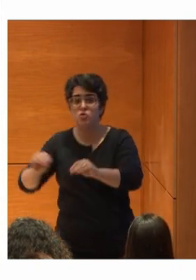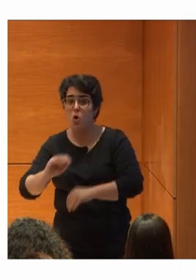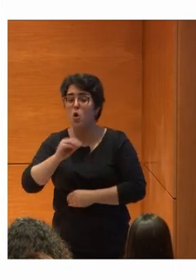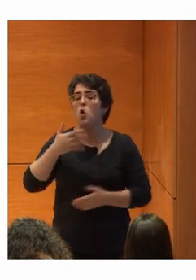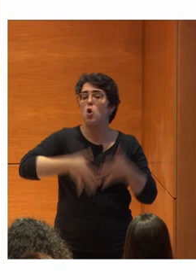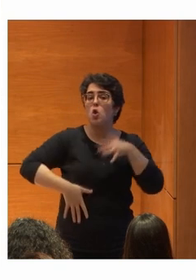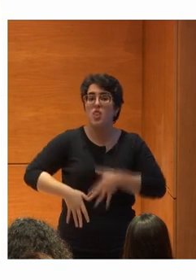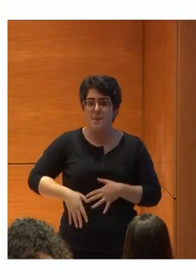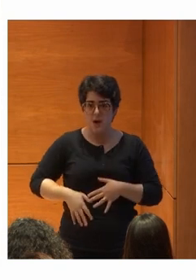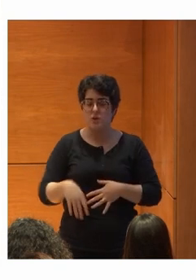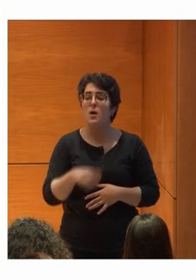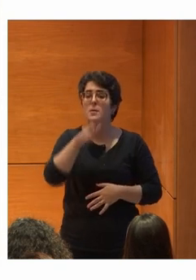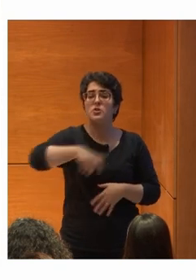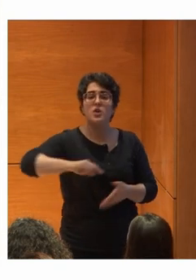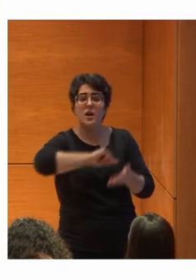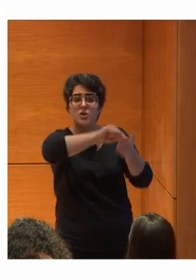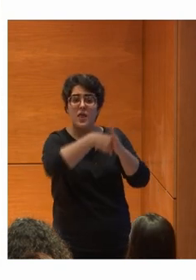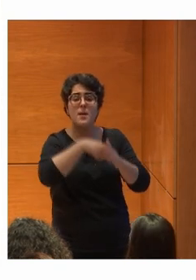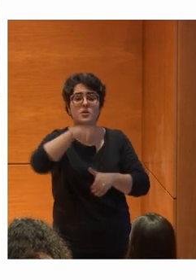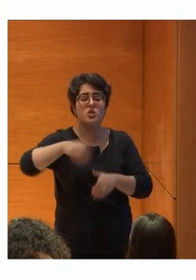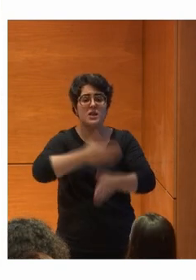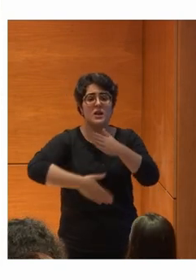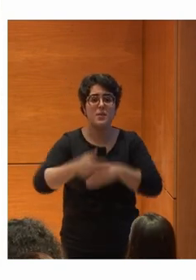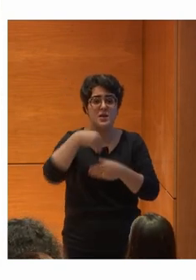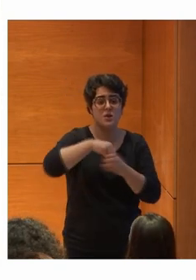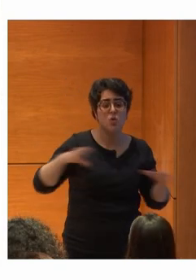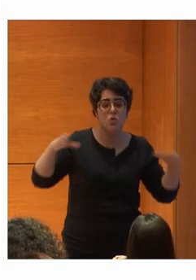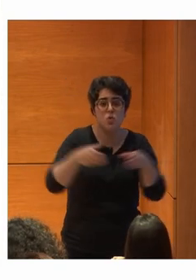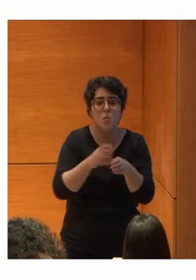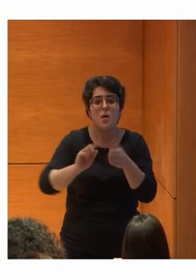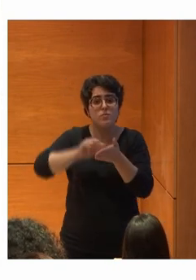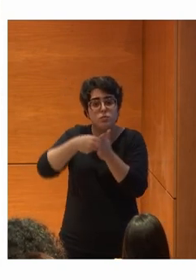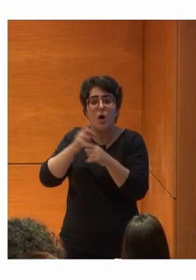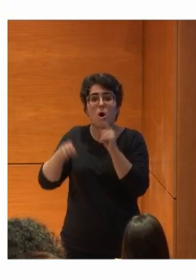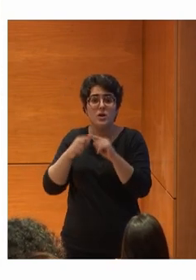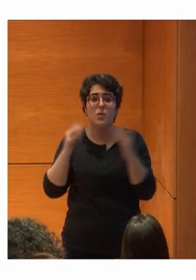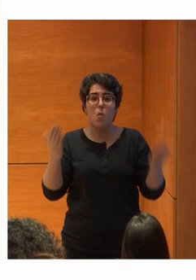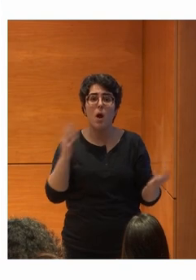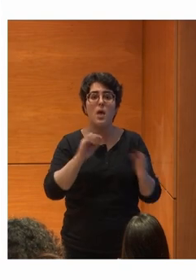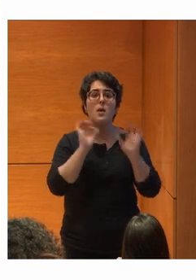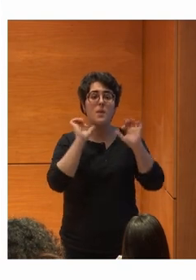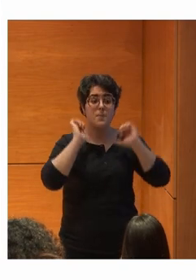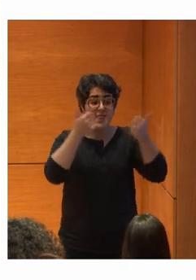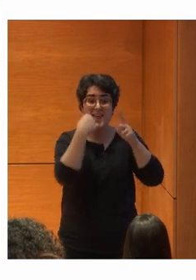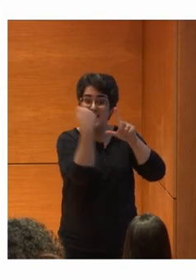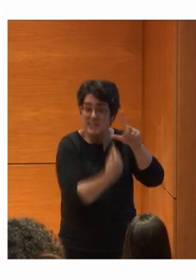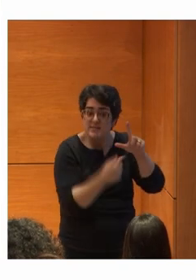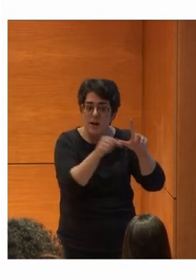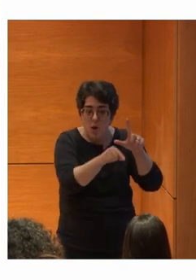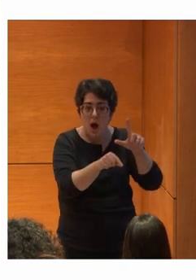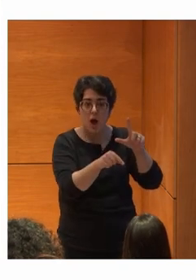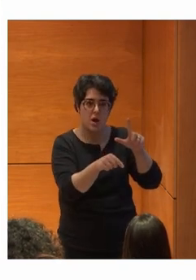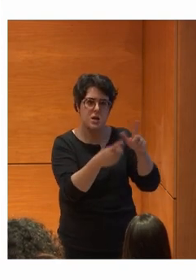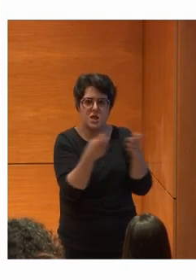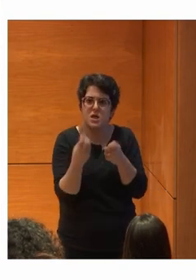conocimiento Que contraten A personas con discapacidad En sus equipos Para que Desde la etapa Del diseño Tener en cuenta